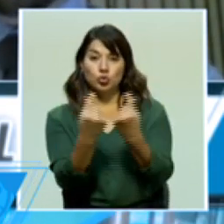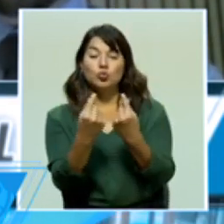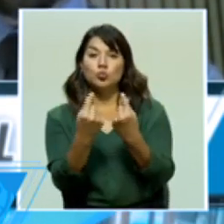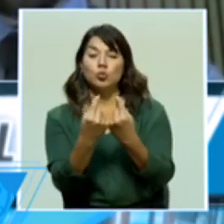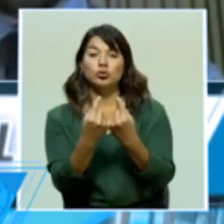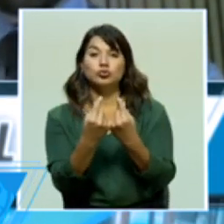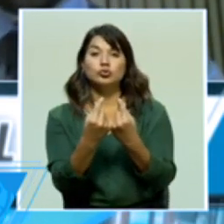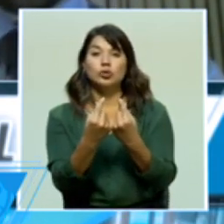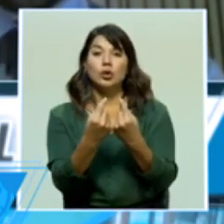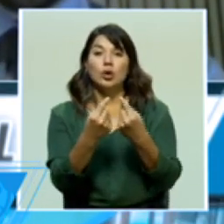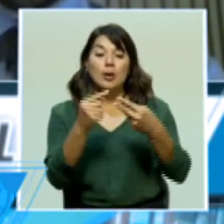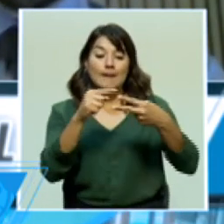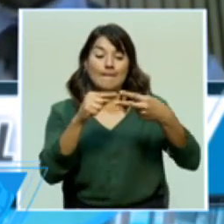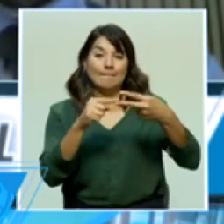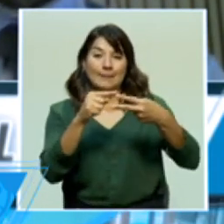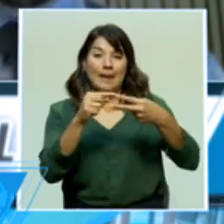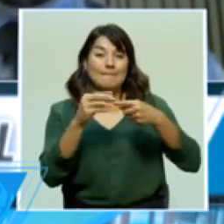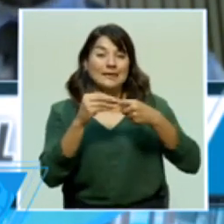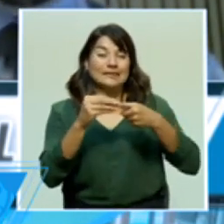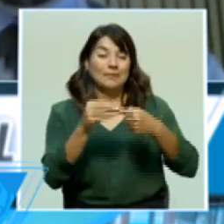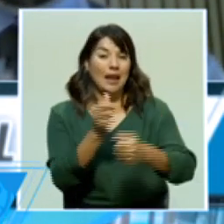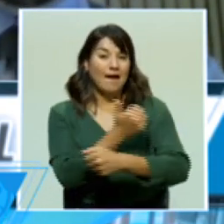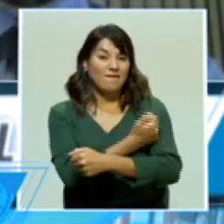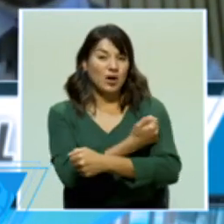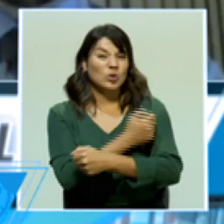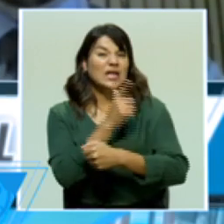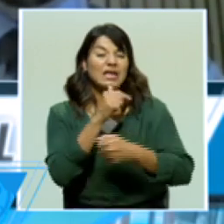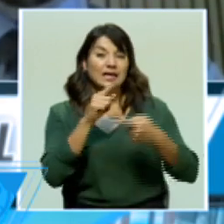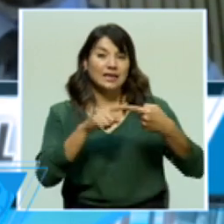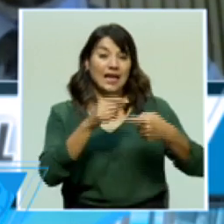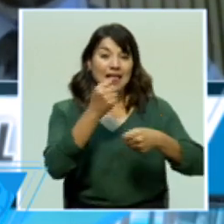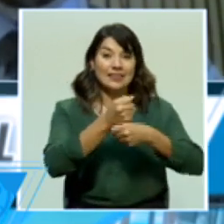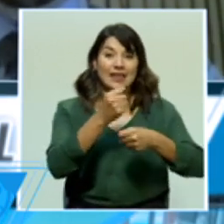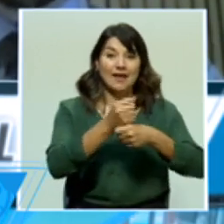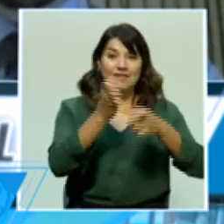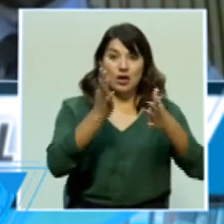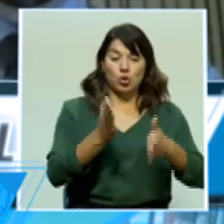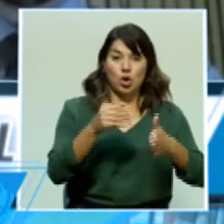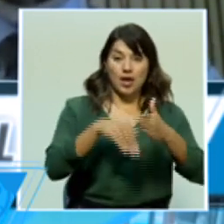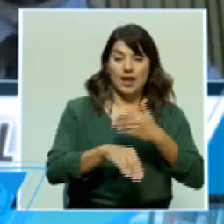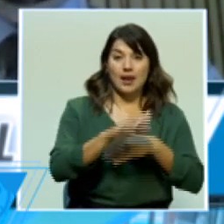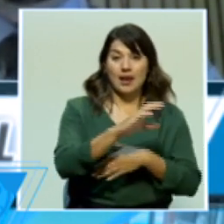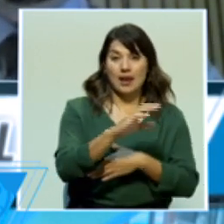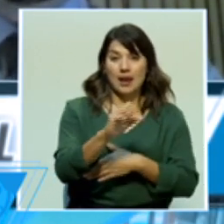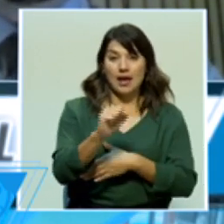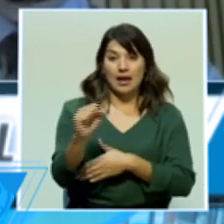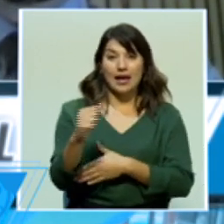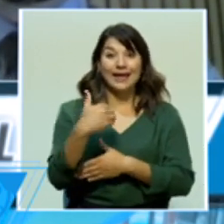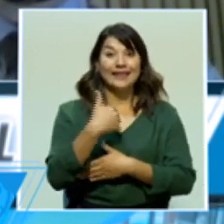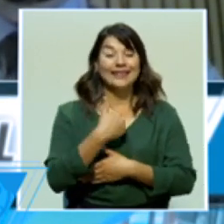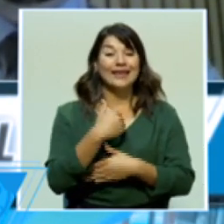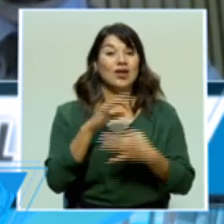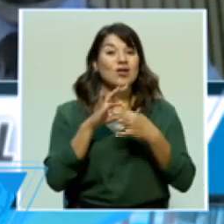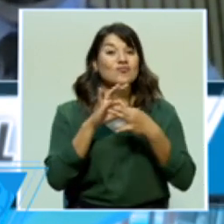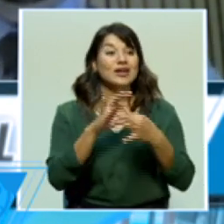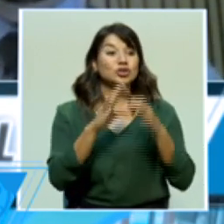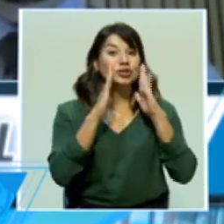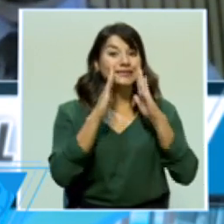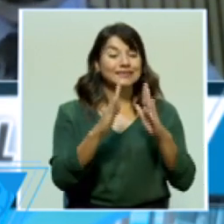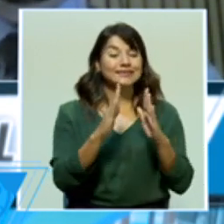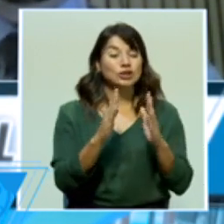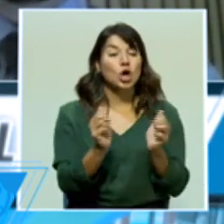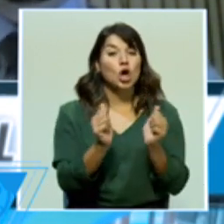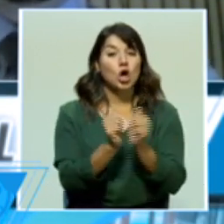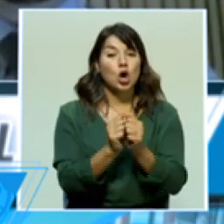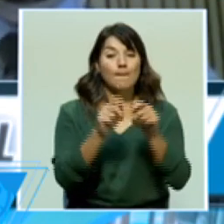primeros en recibir la vacuna. La gente del personal de salud vinculado a las áreas de COVID-19 y